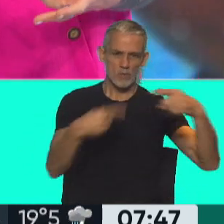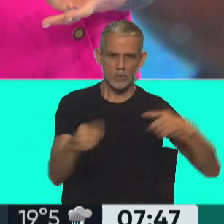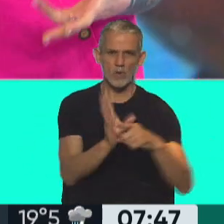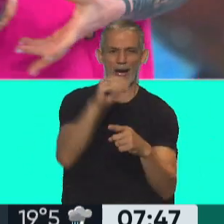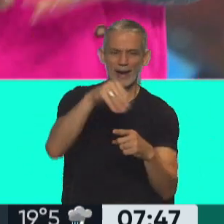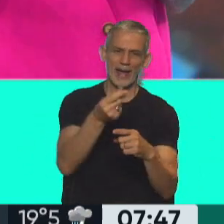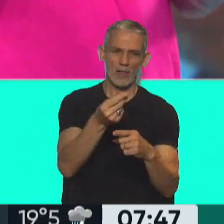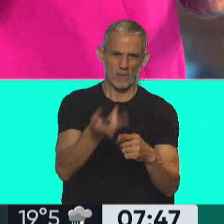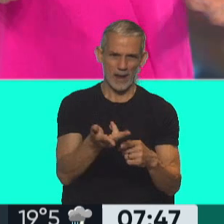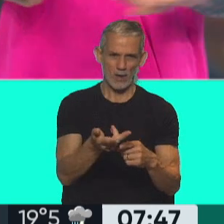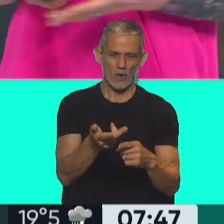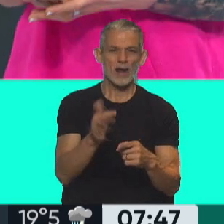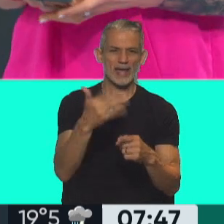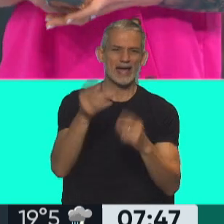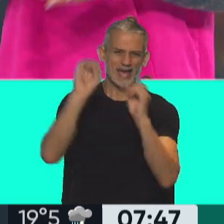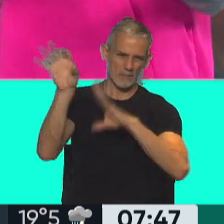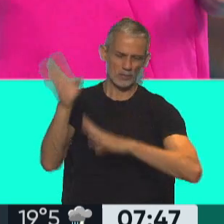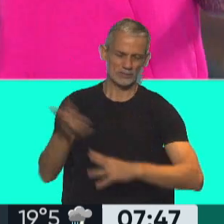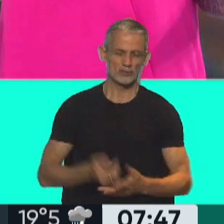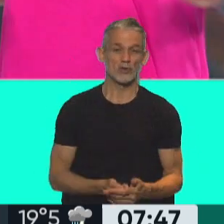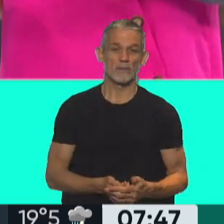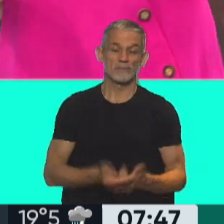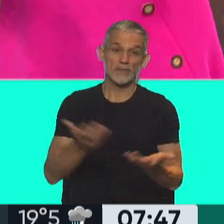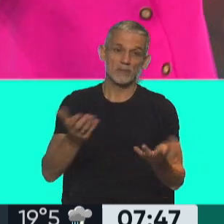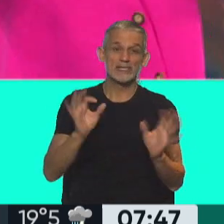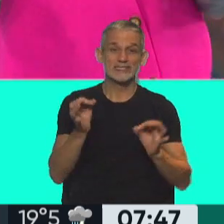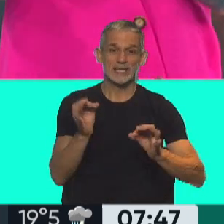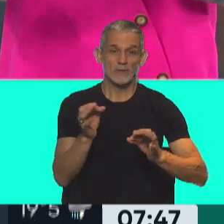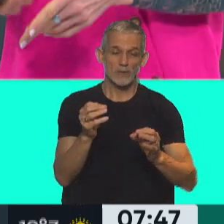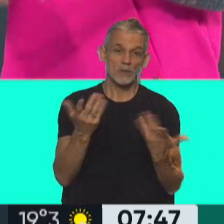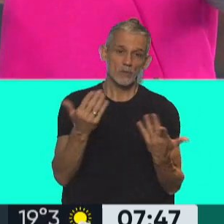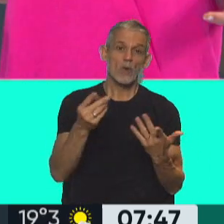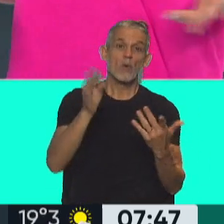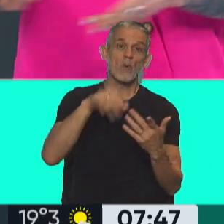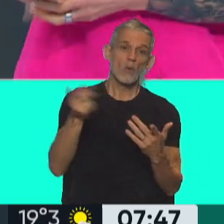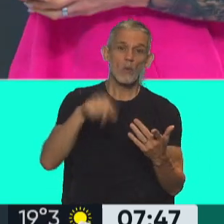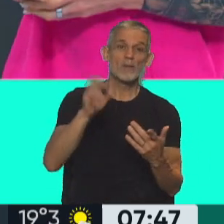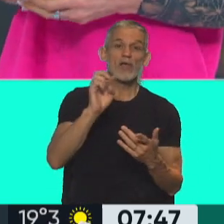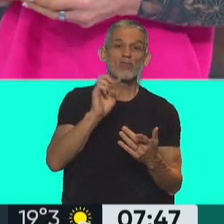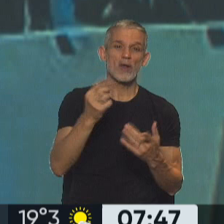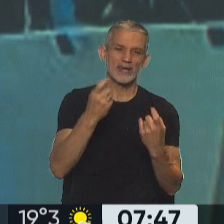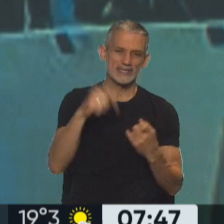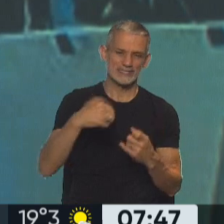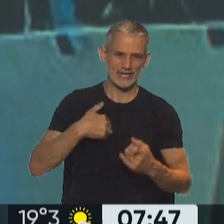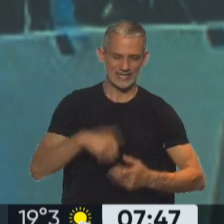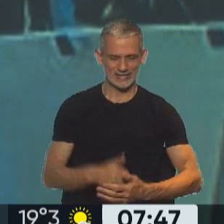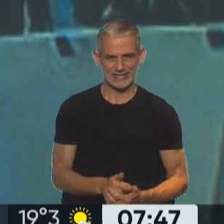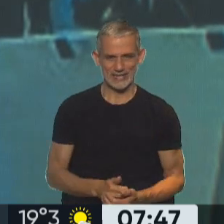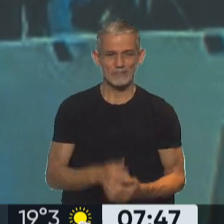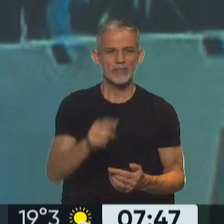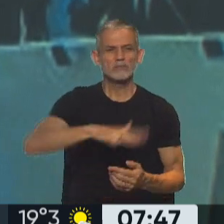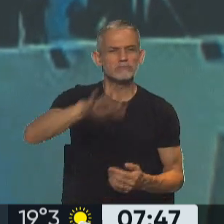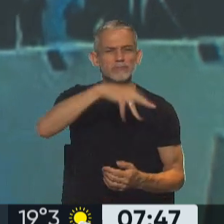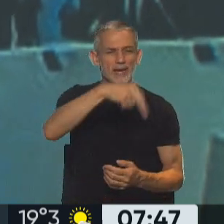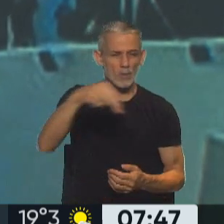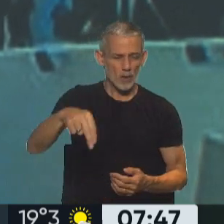el agregado de valor, y luego sí la exportación con, bueno, sabemos, la rueda que vuelve a los dólares que necesita la República Argentina. la altura de Vaca Muerta,